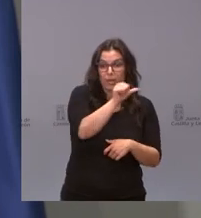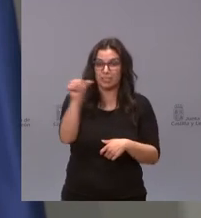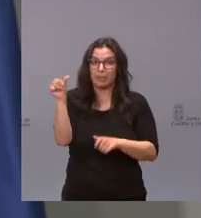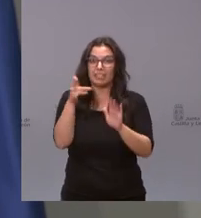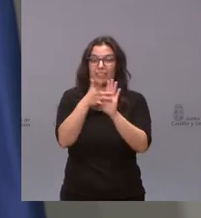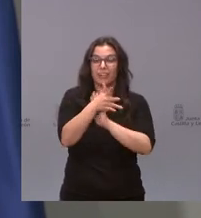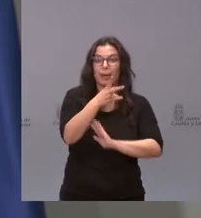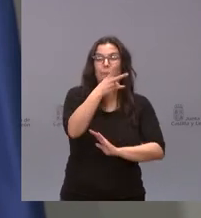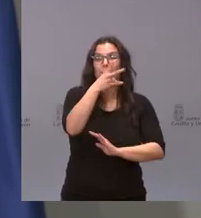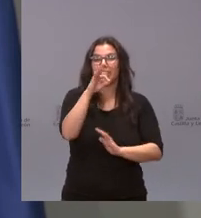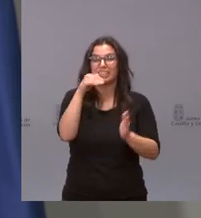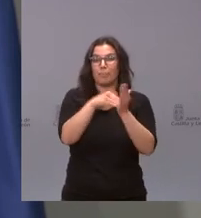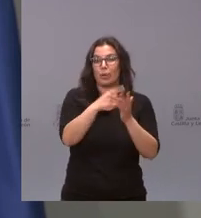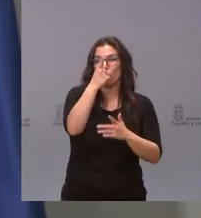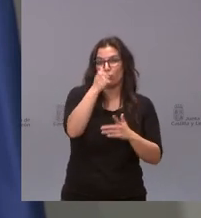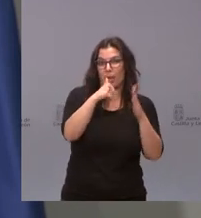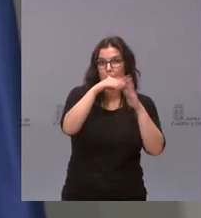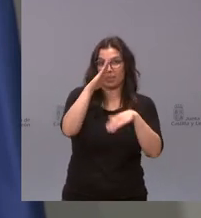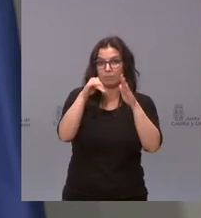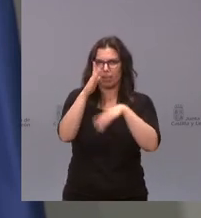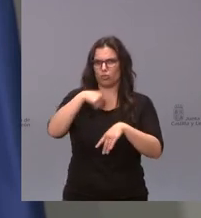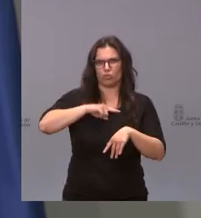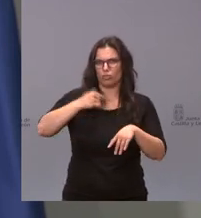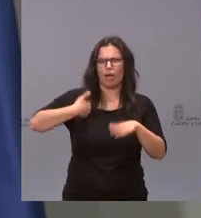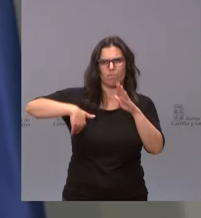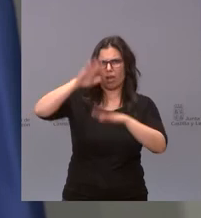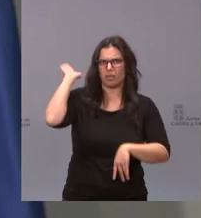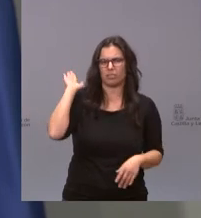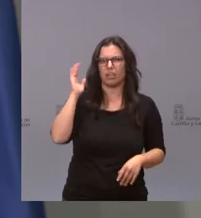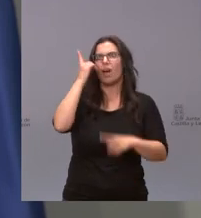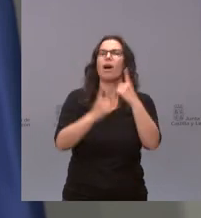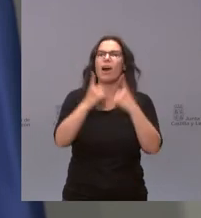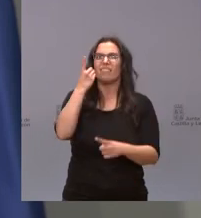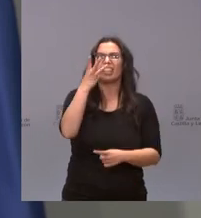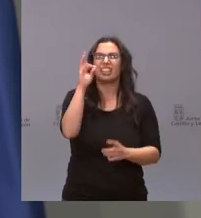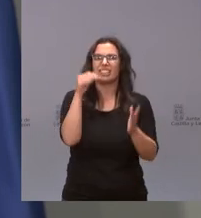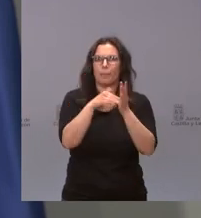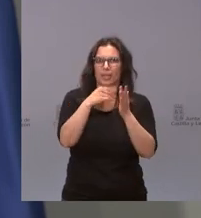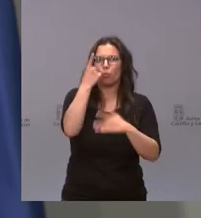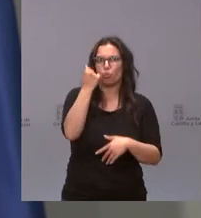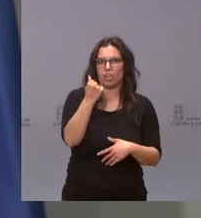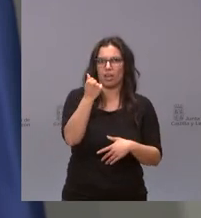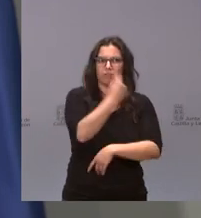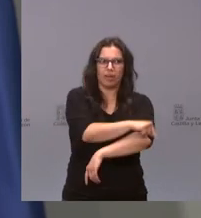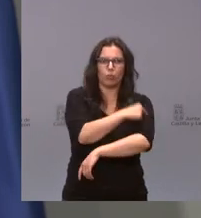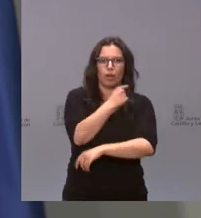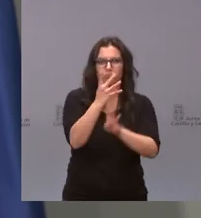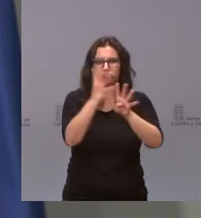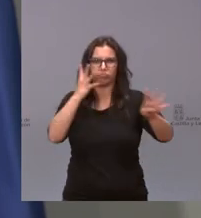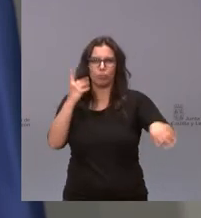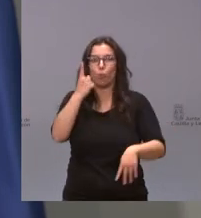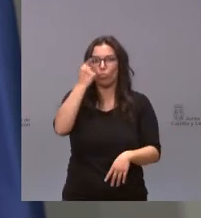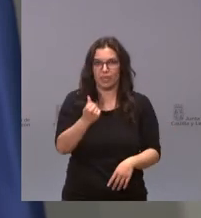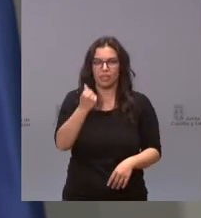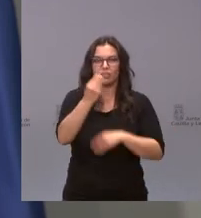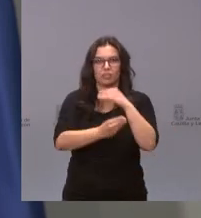al día nosotros ya hemos sobrepasado esa cifra ya hemos tenido días de más de 30.000 vacunaciones diarias y más de